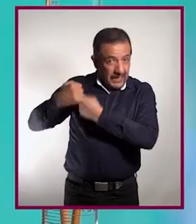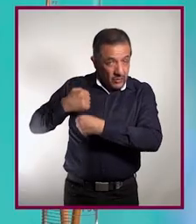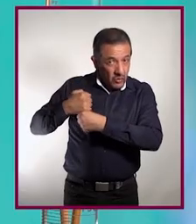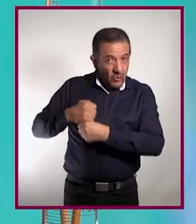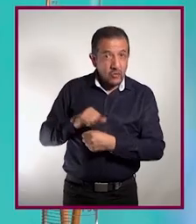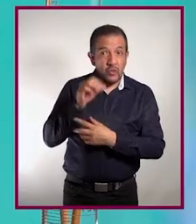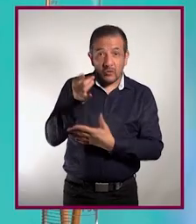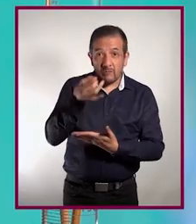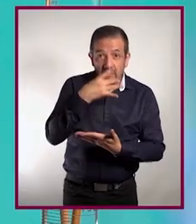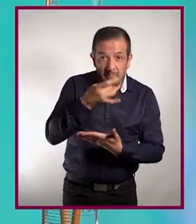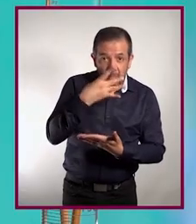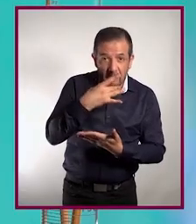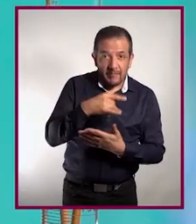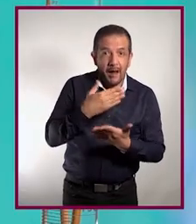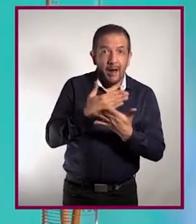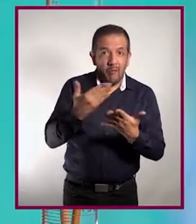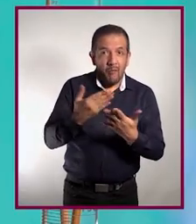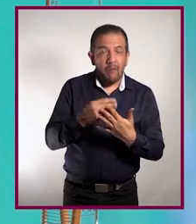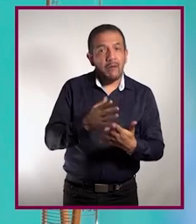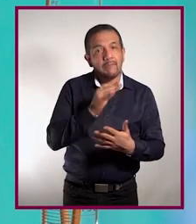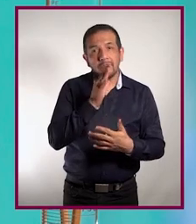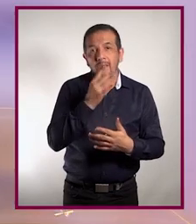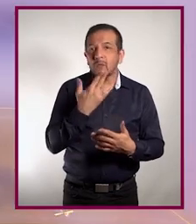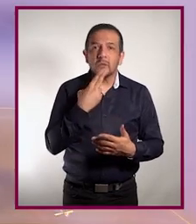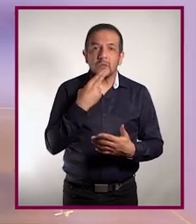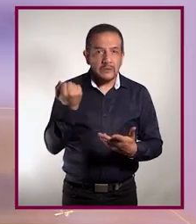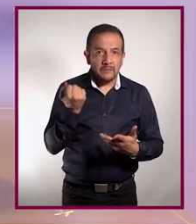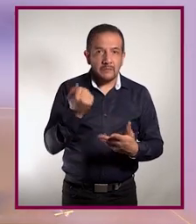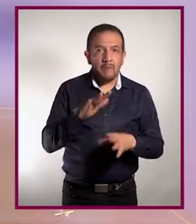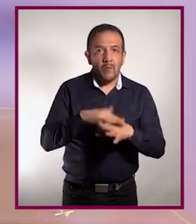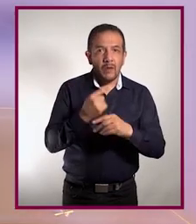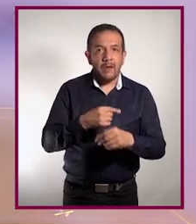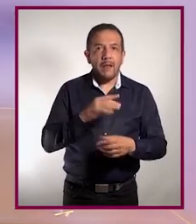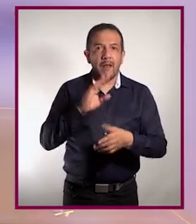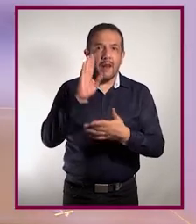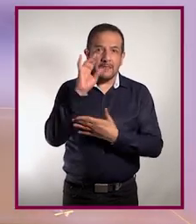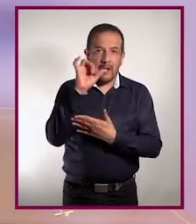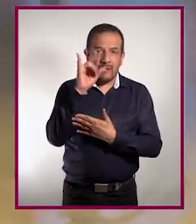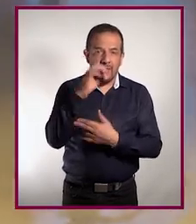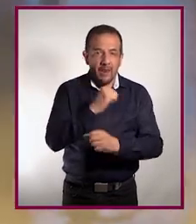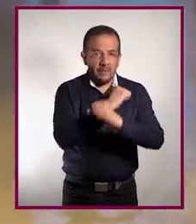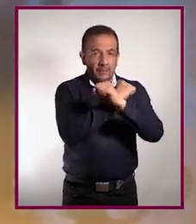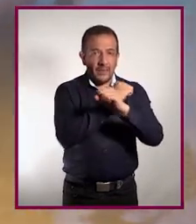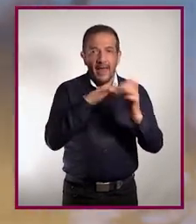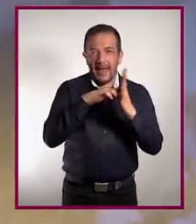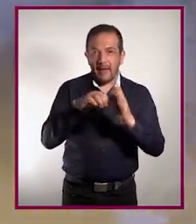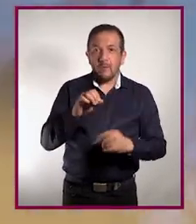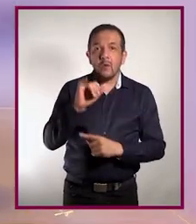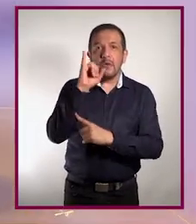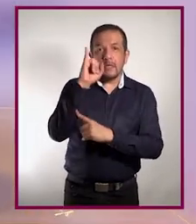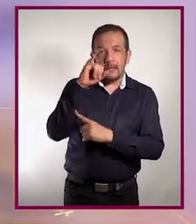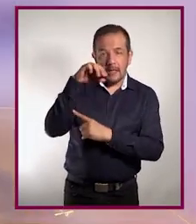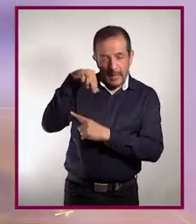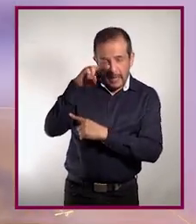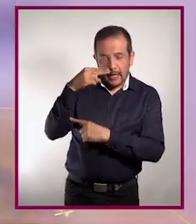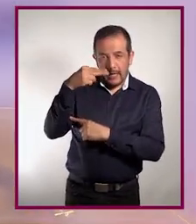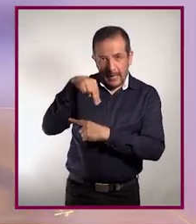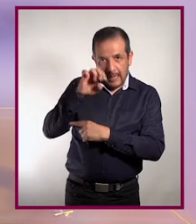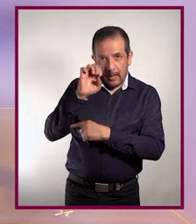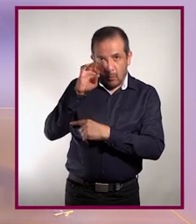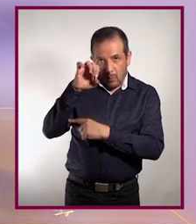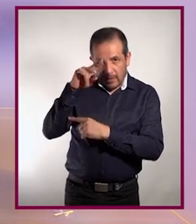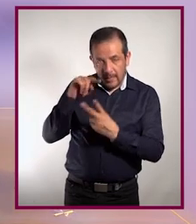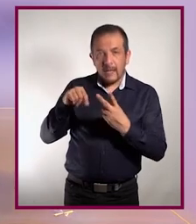dejaran de servir contra estas bacterias resistentes. Por ejemplo, infecciones como la neumonía, tuberculosis,